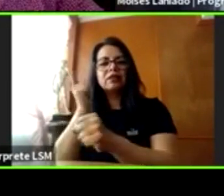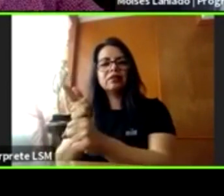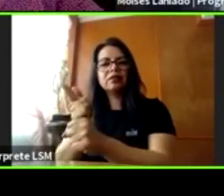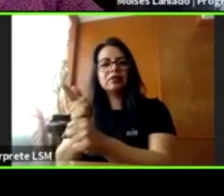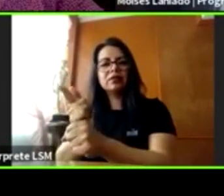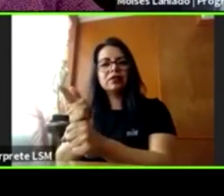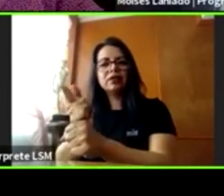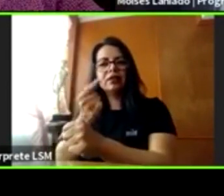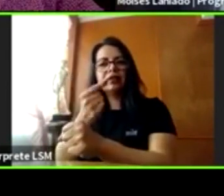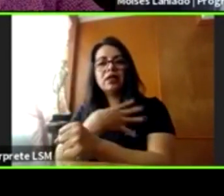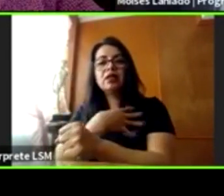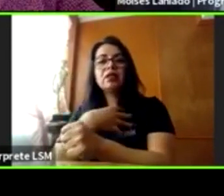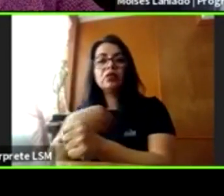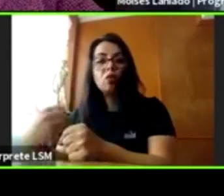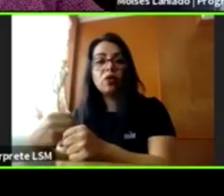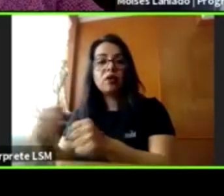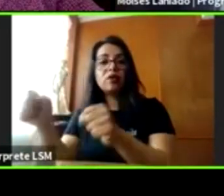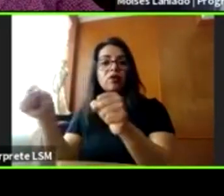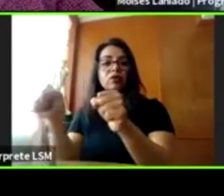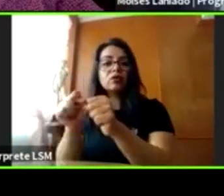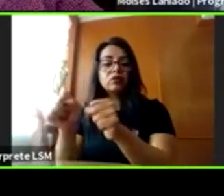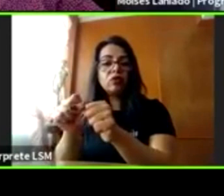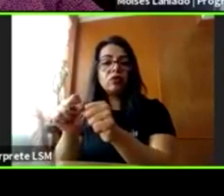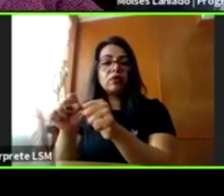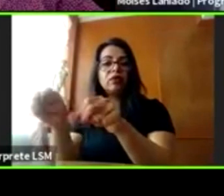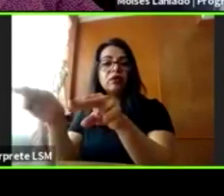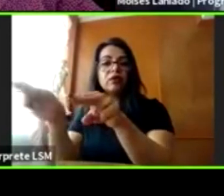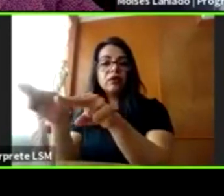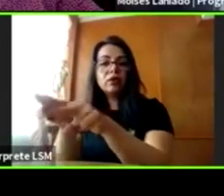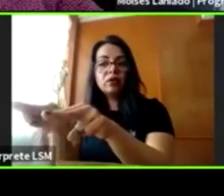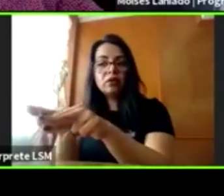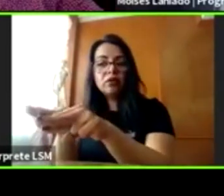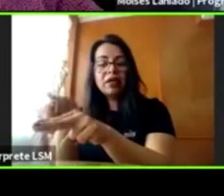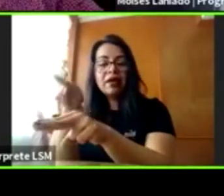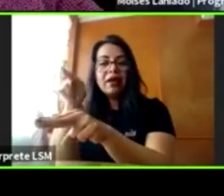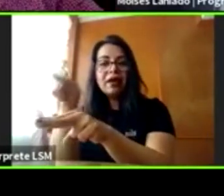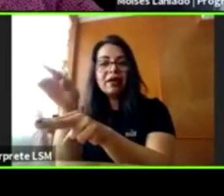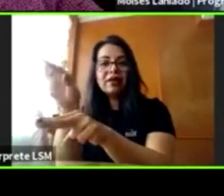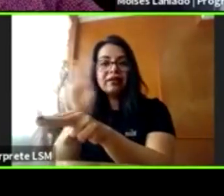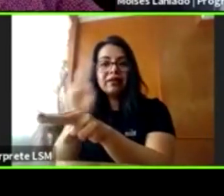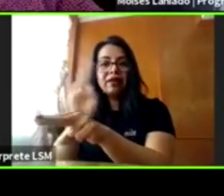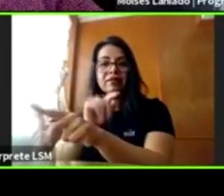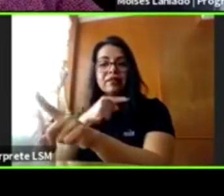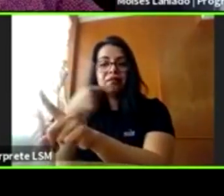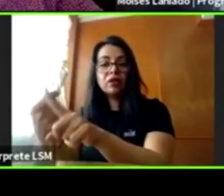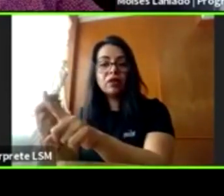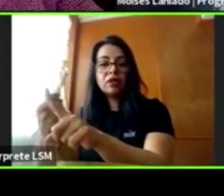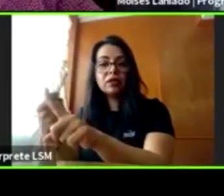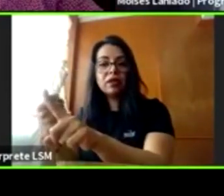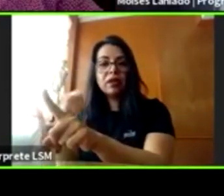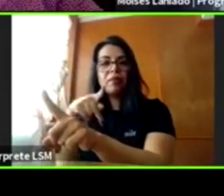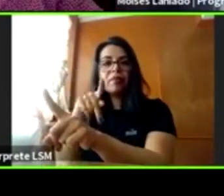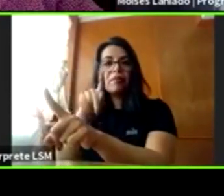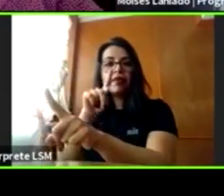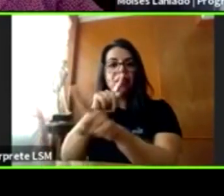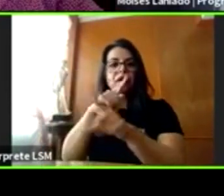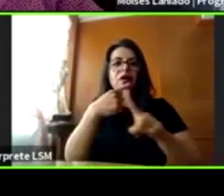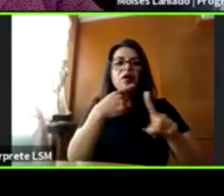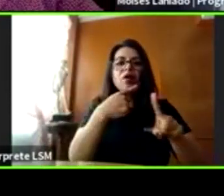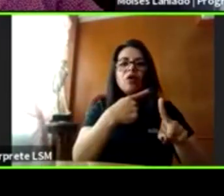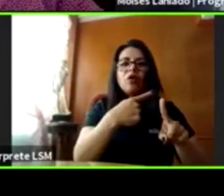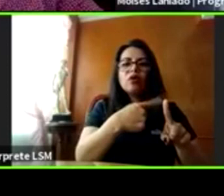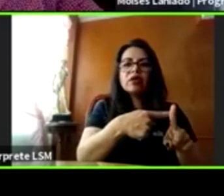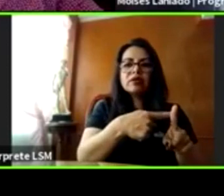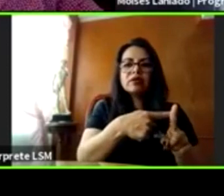tu sobrino, que tu nieto es parte de violencia sexual, pero quien lo ejerce es tu hijo,